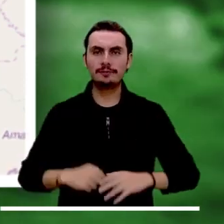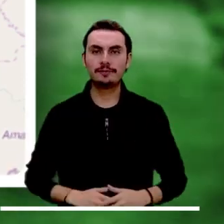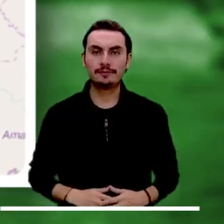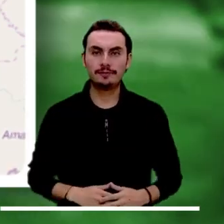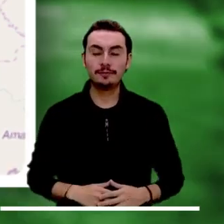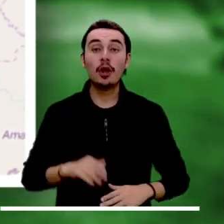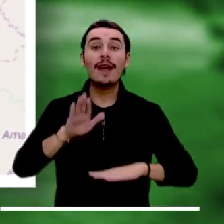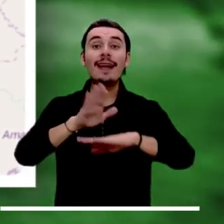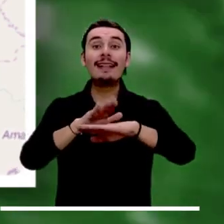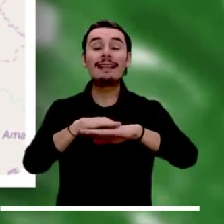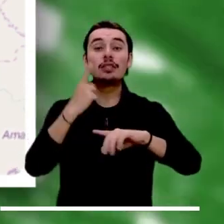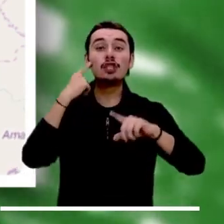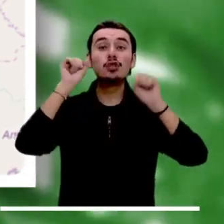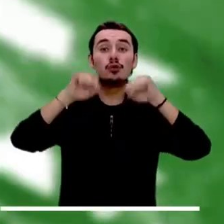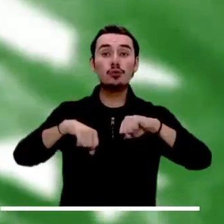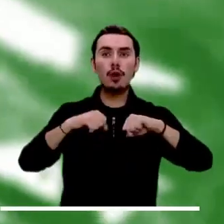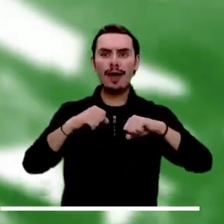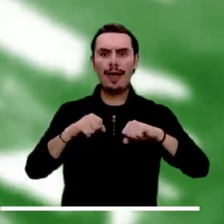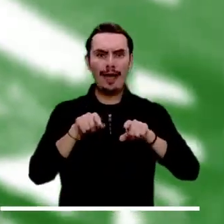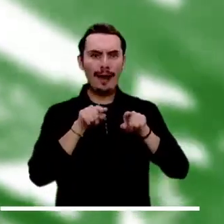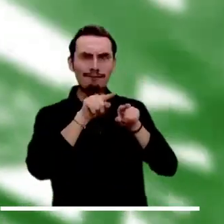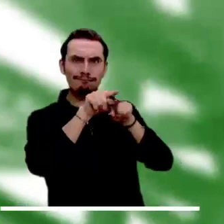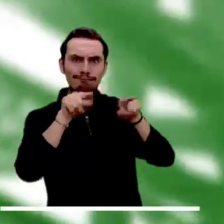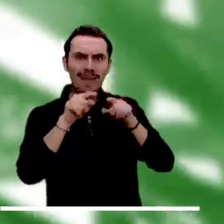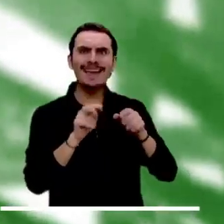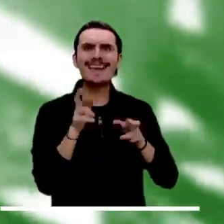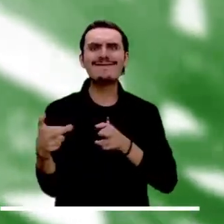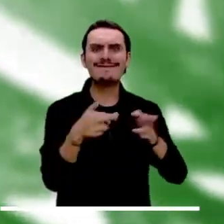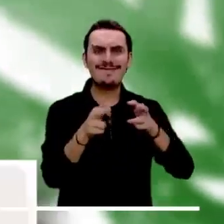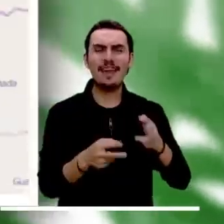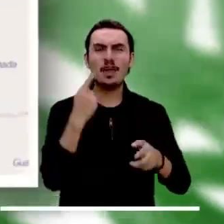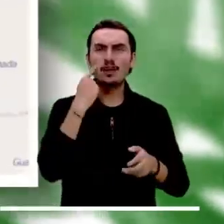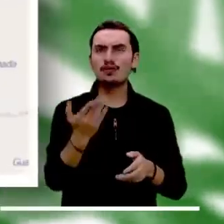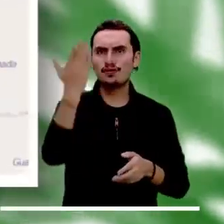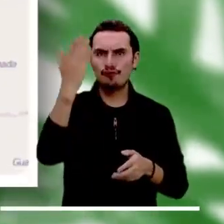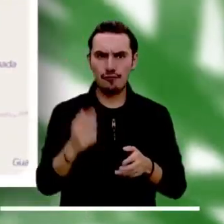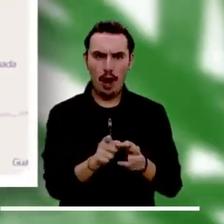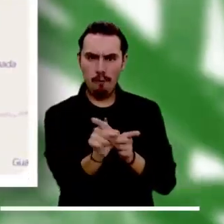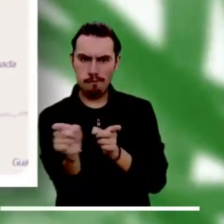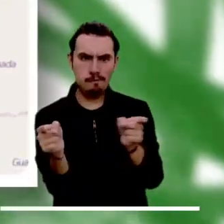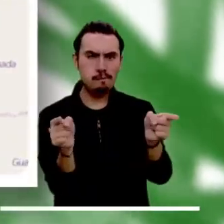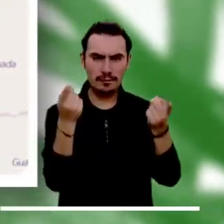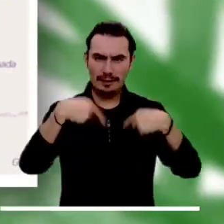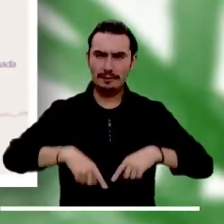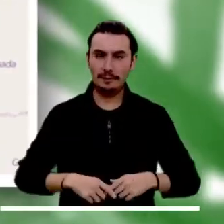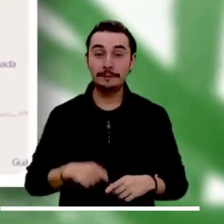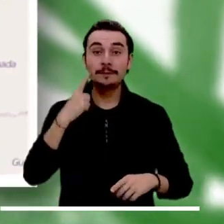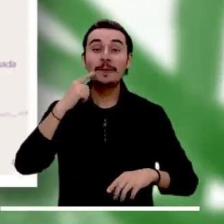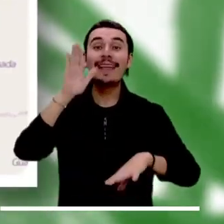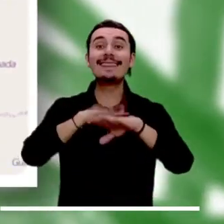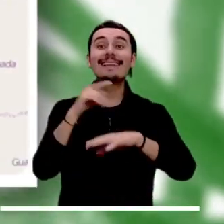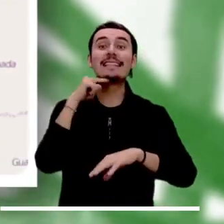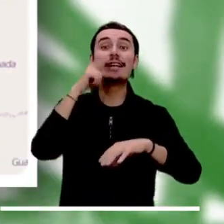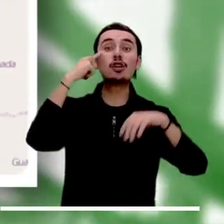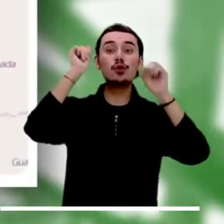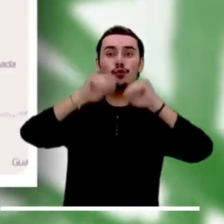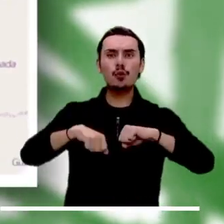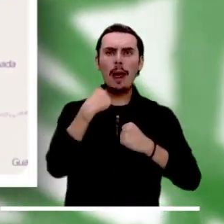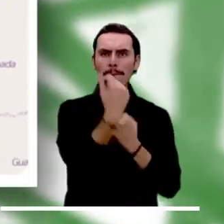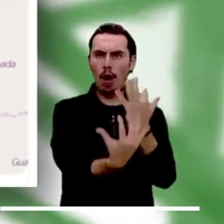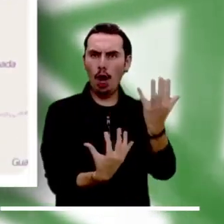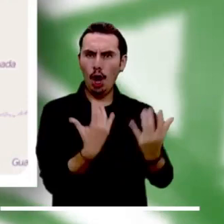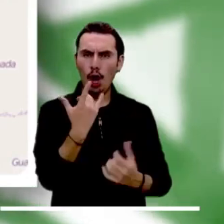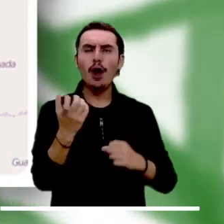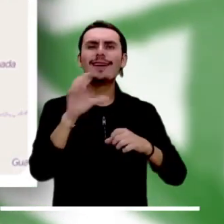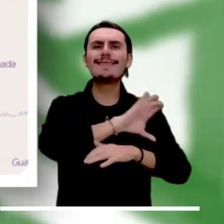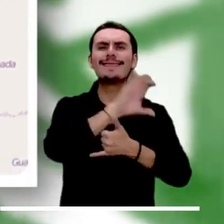Nariño. Atención a las probables crecientes súbitas en el río Guaytara y sus aportantes. Alerta roja